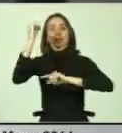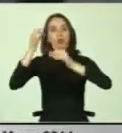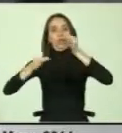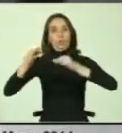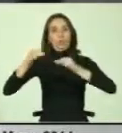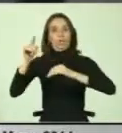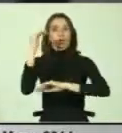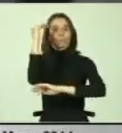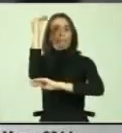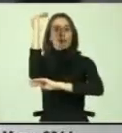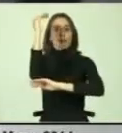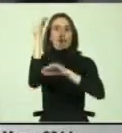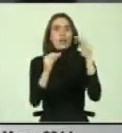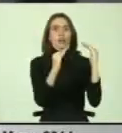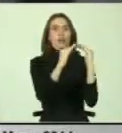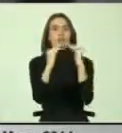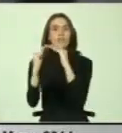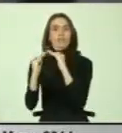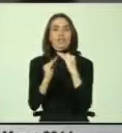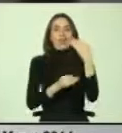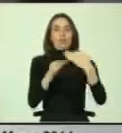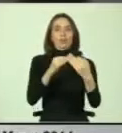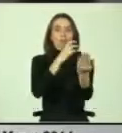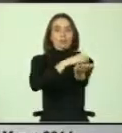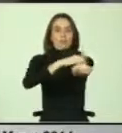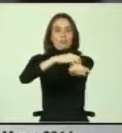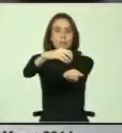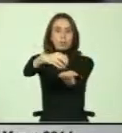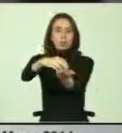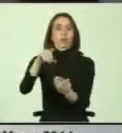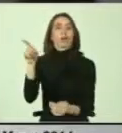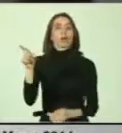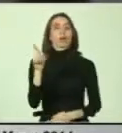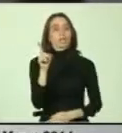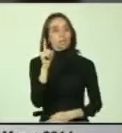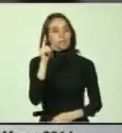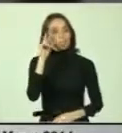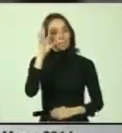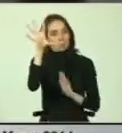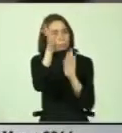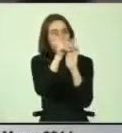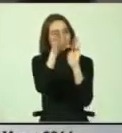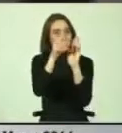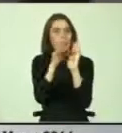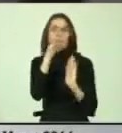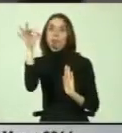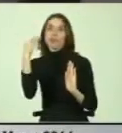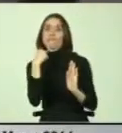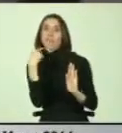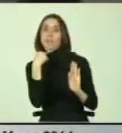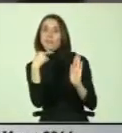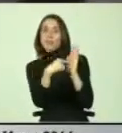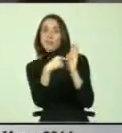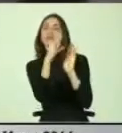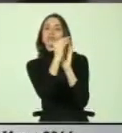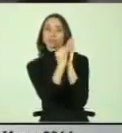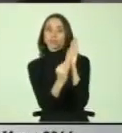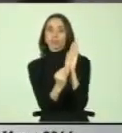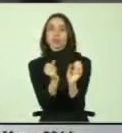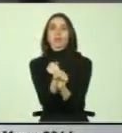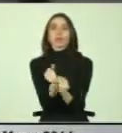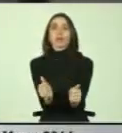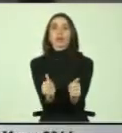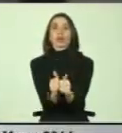es el interrector de todos los tribunales de justicia del país. Ellos tienen en consideración todas estas falencias. Se está realizando un trabajo